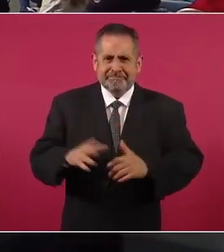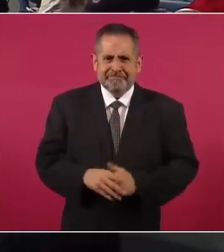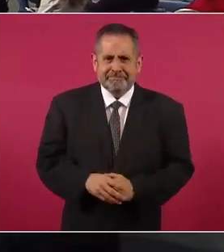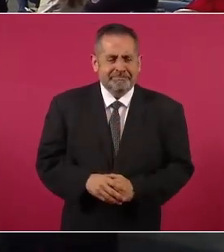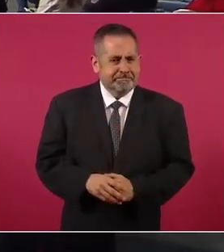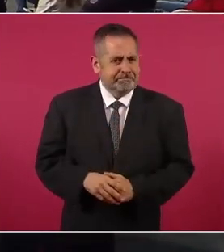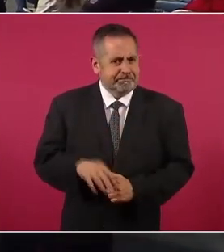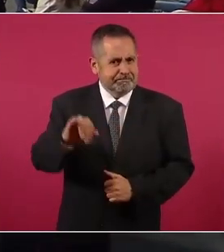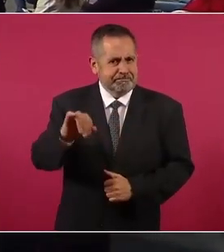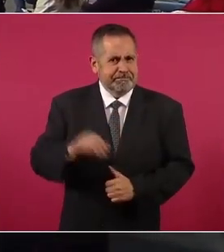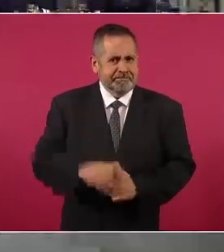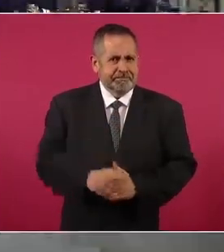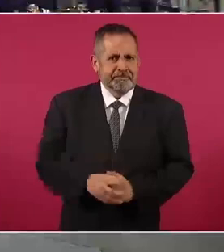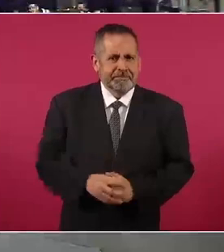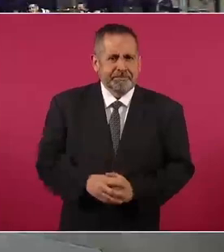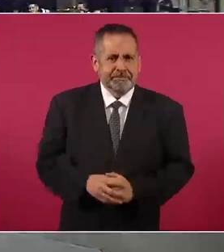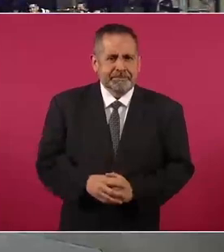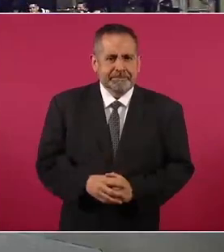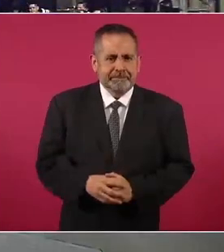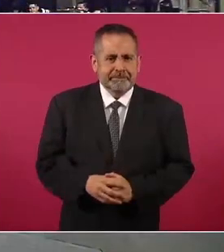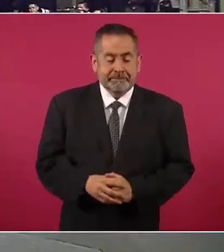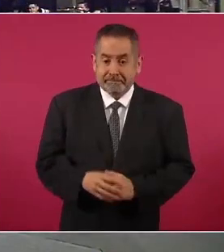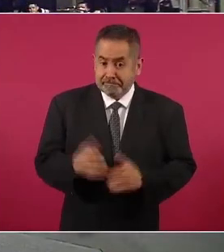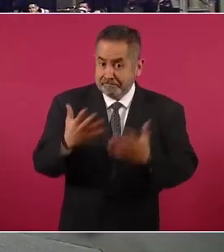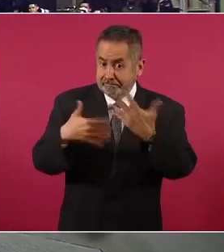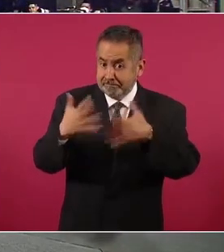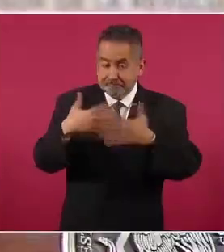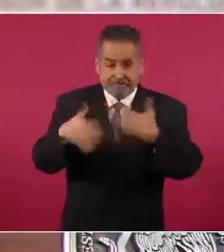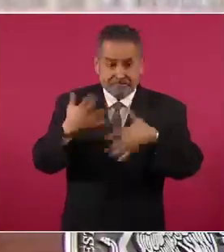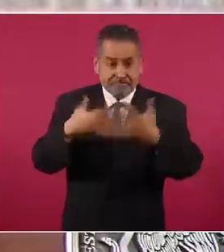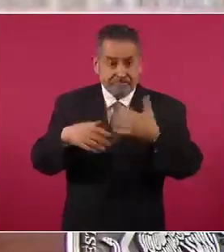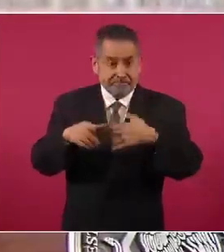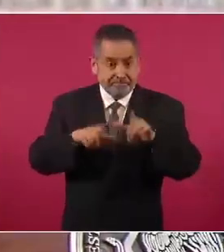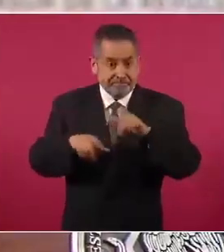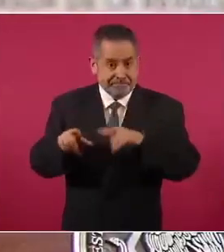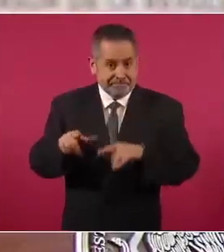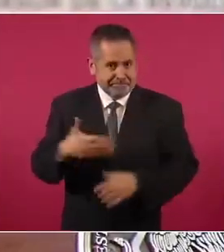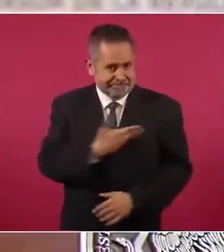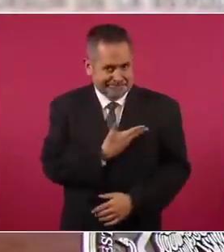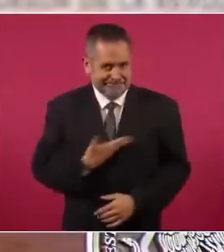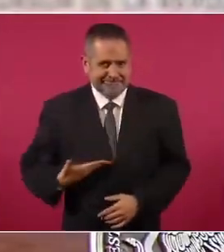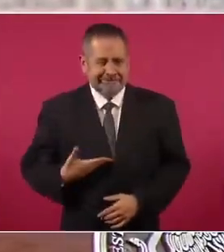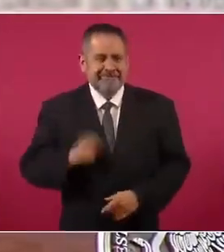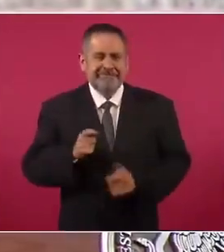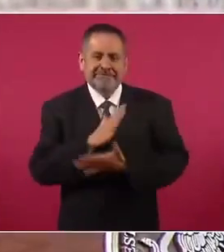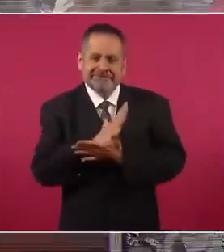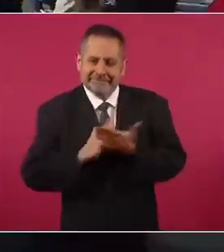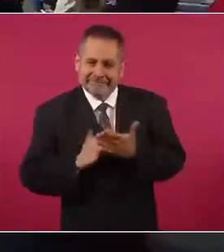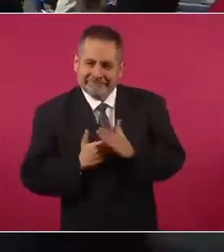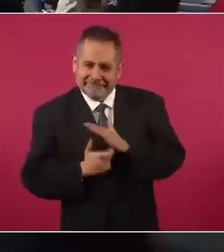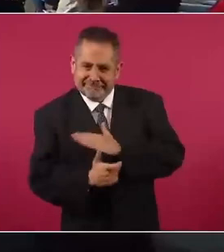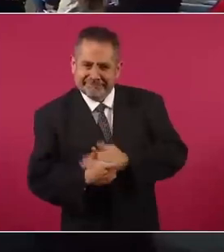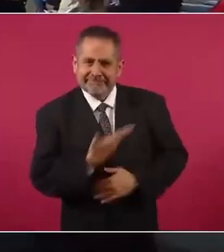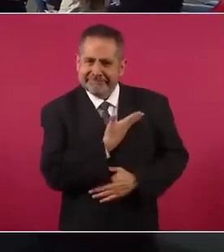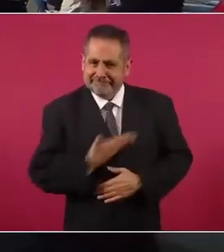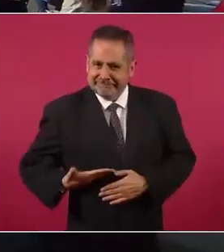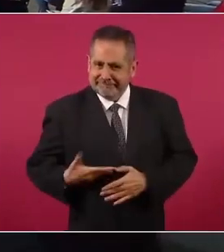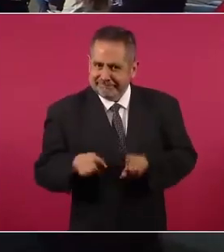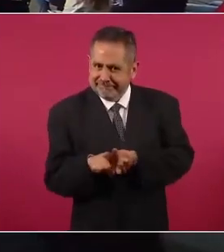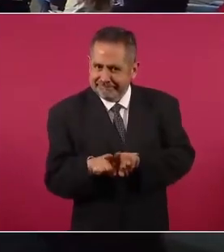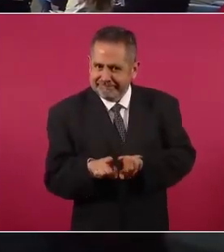Sí. ¿Sí? ¿De señas? ¿De Ah, es que… ¿Y es lo mismo?